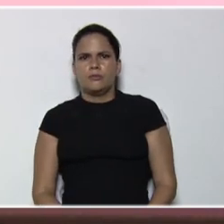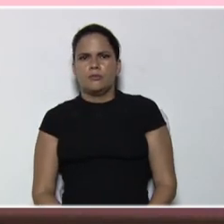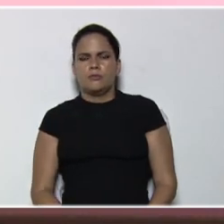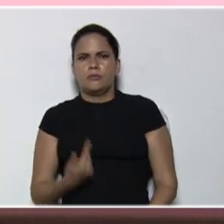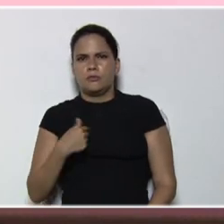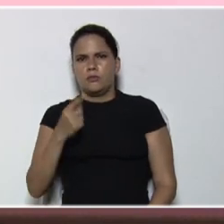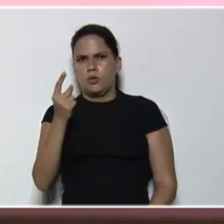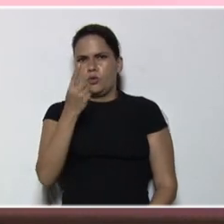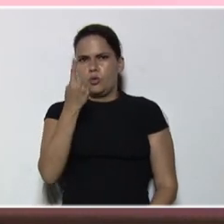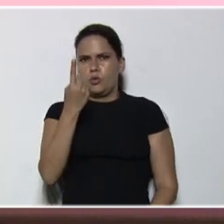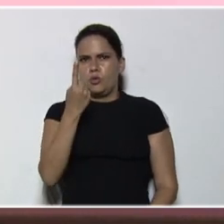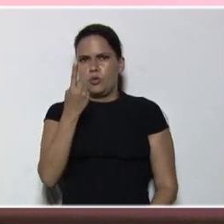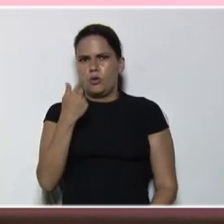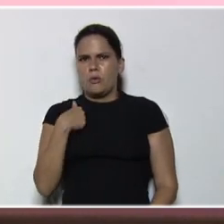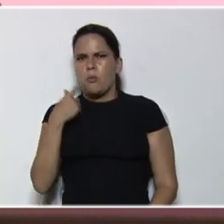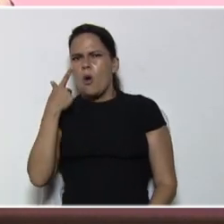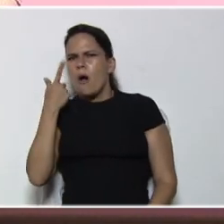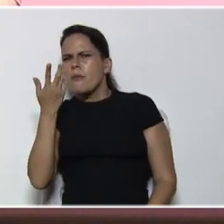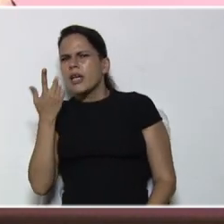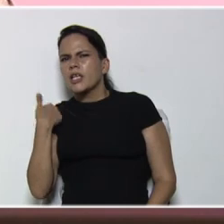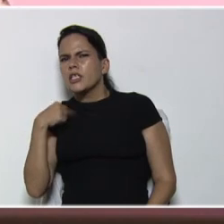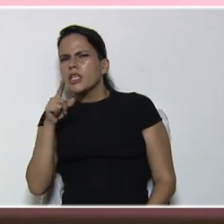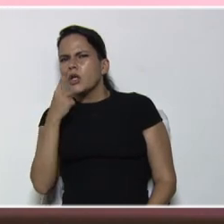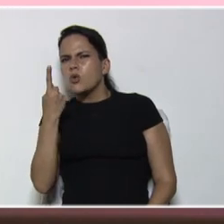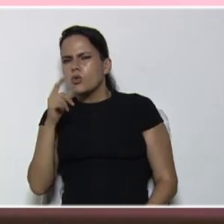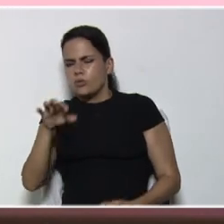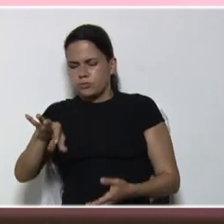número 1, vamos a ver, que tiene el número 1 acá,